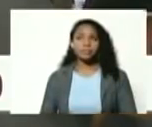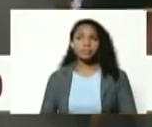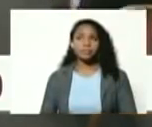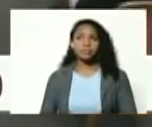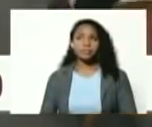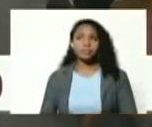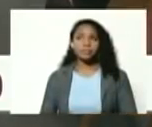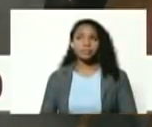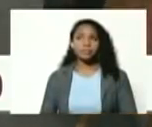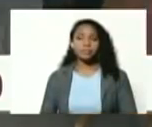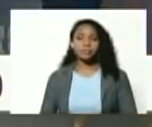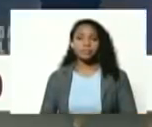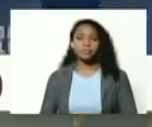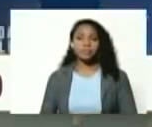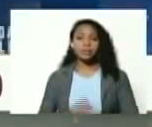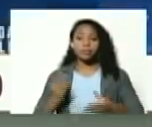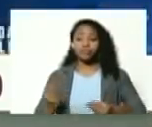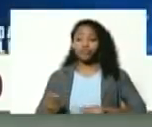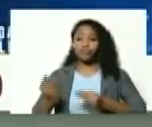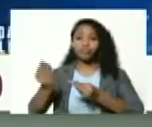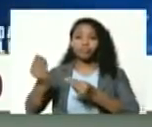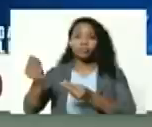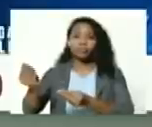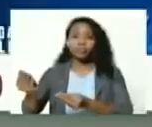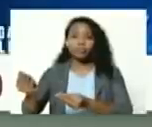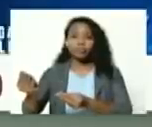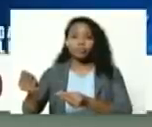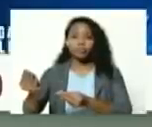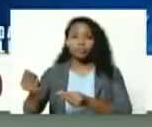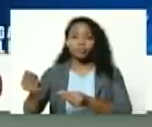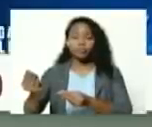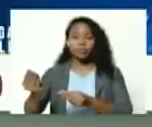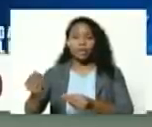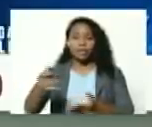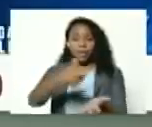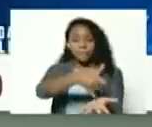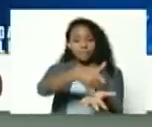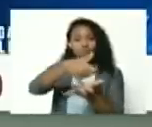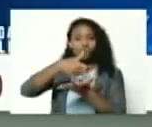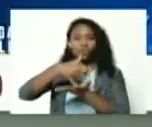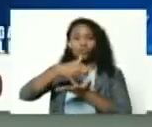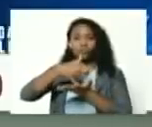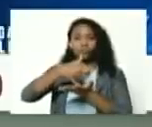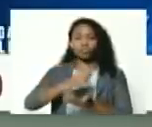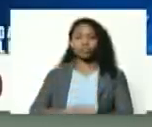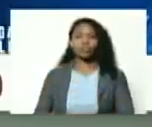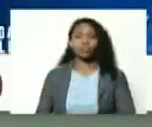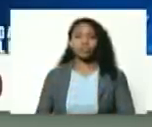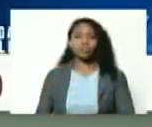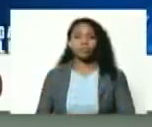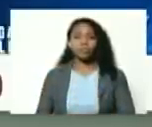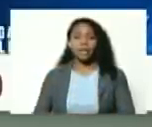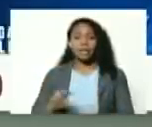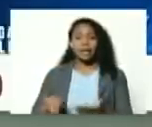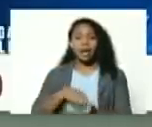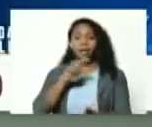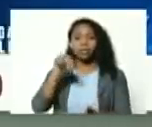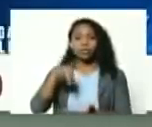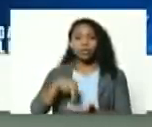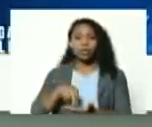de entrega del premio nacional